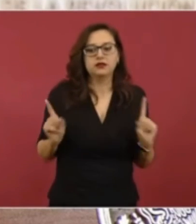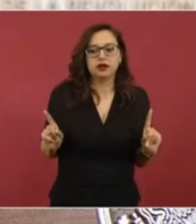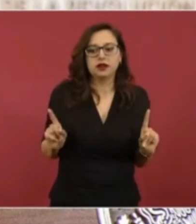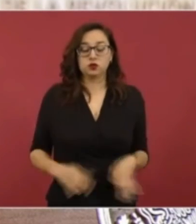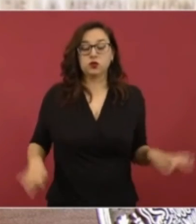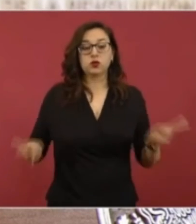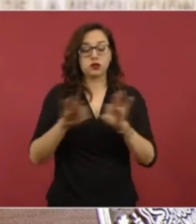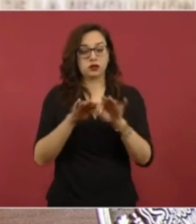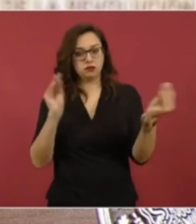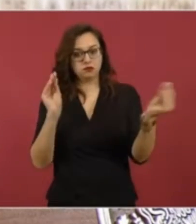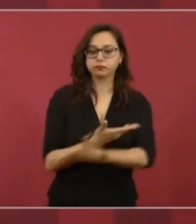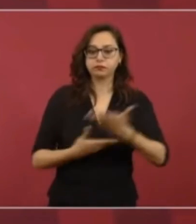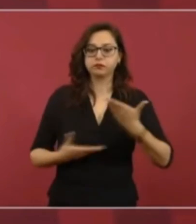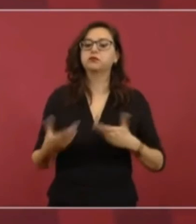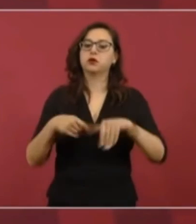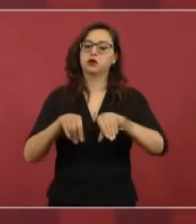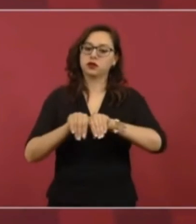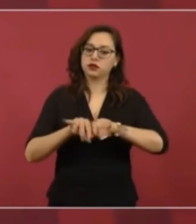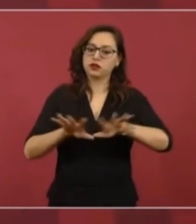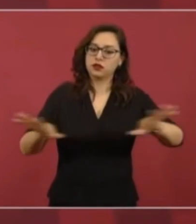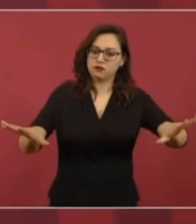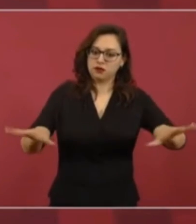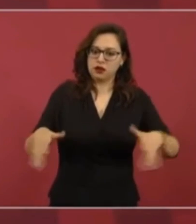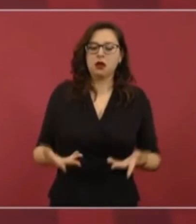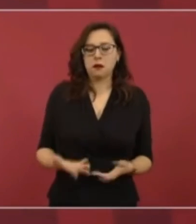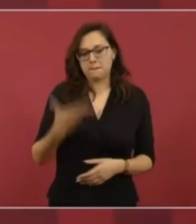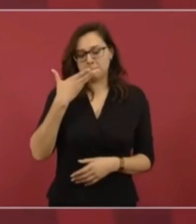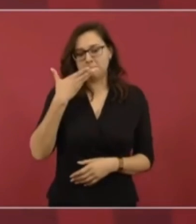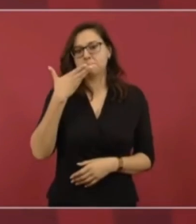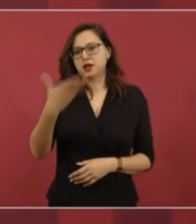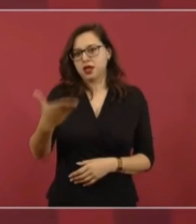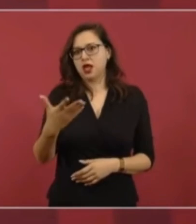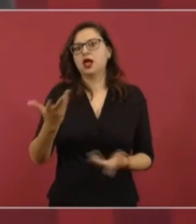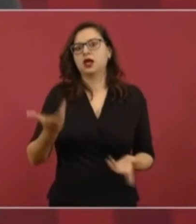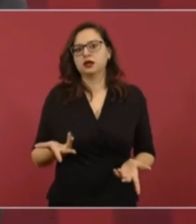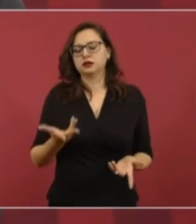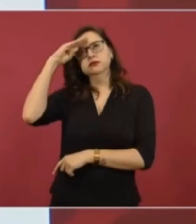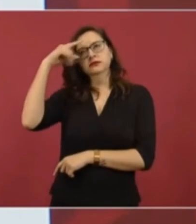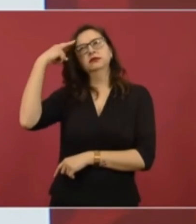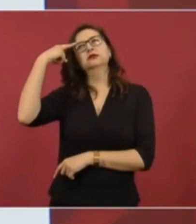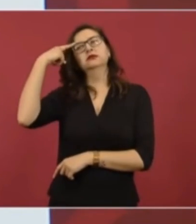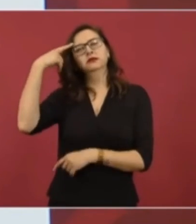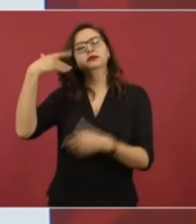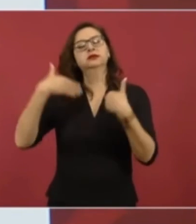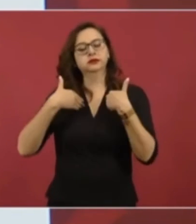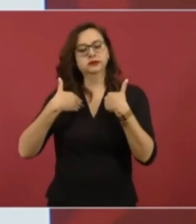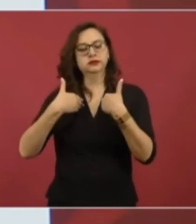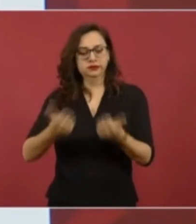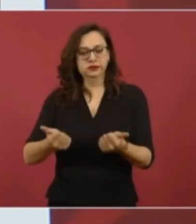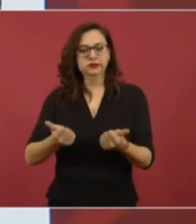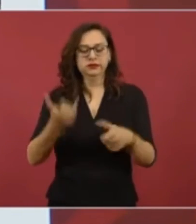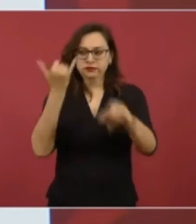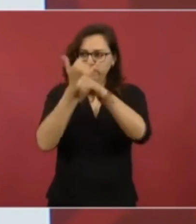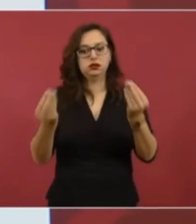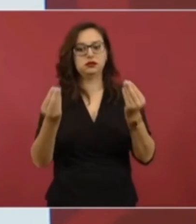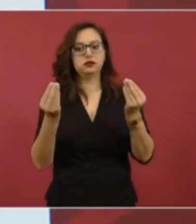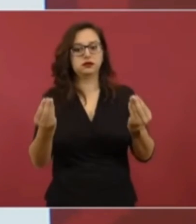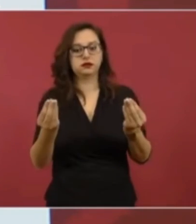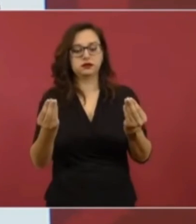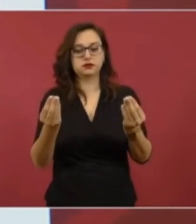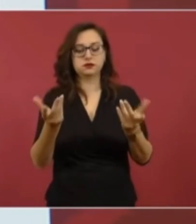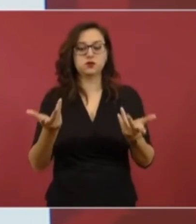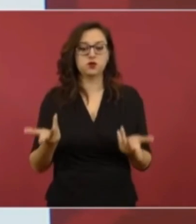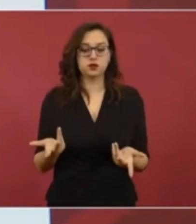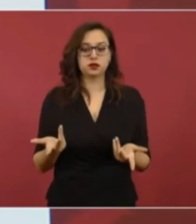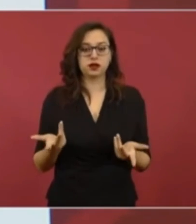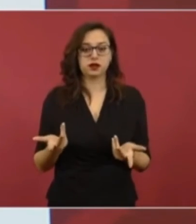tengamos más capacidad de análisis, de reflexión, tengamos también más información, que